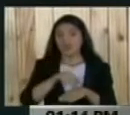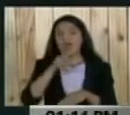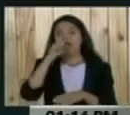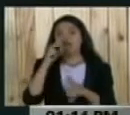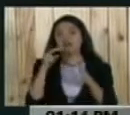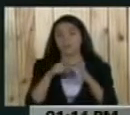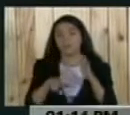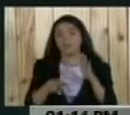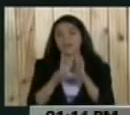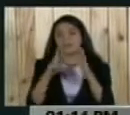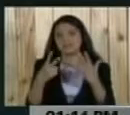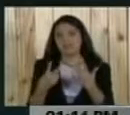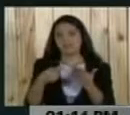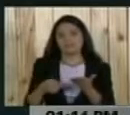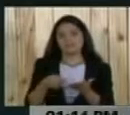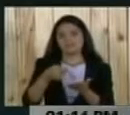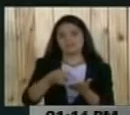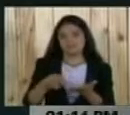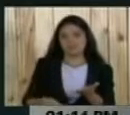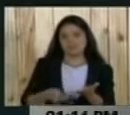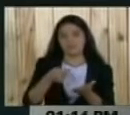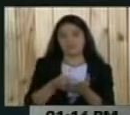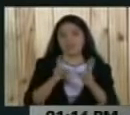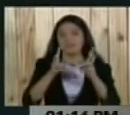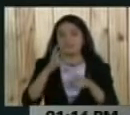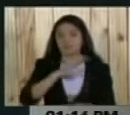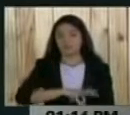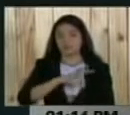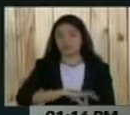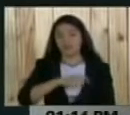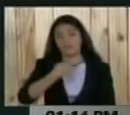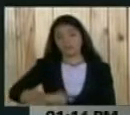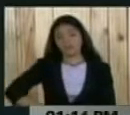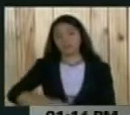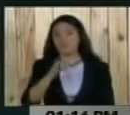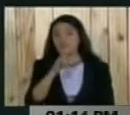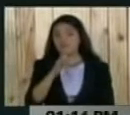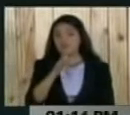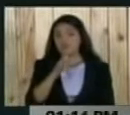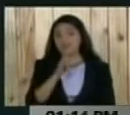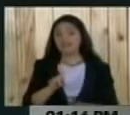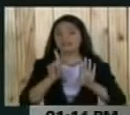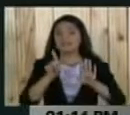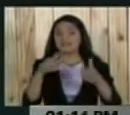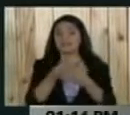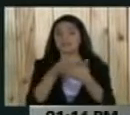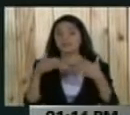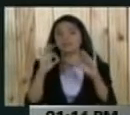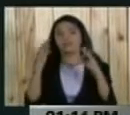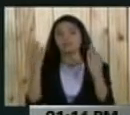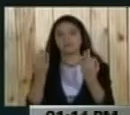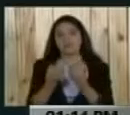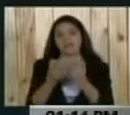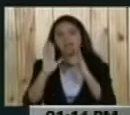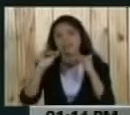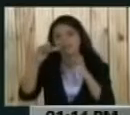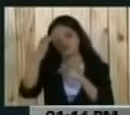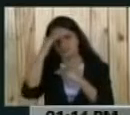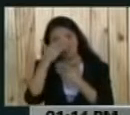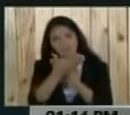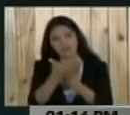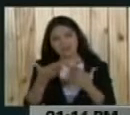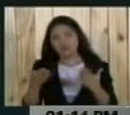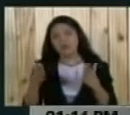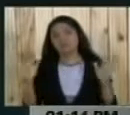para la inversión social en el área social, el primer mandatario nacional informó que más de 6 millones de hogares serán atendidos con la